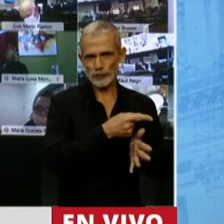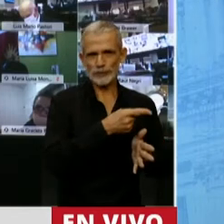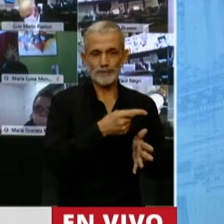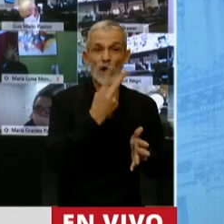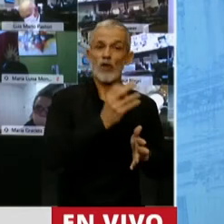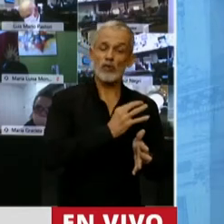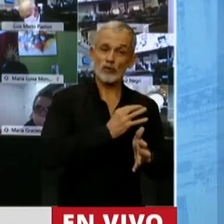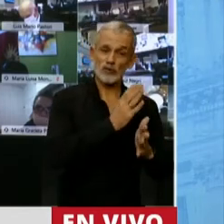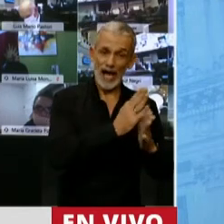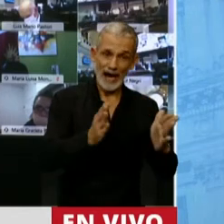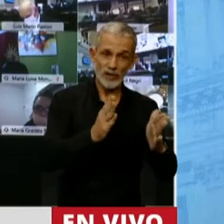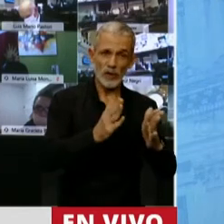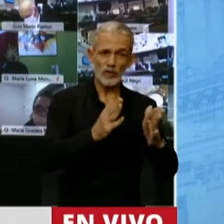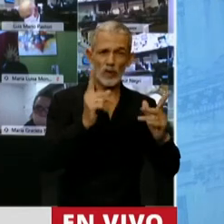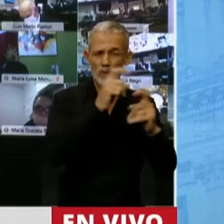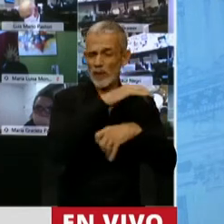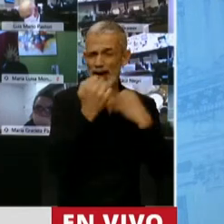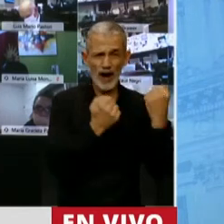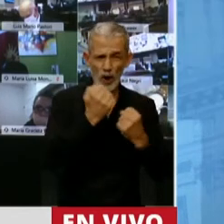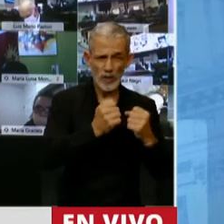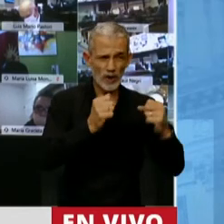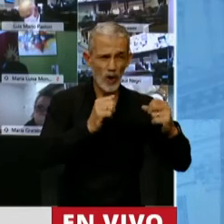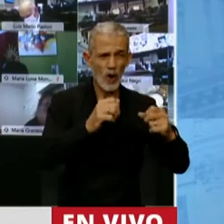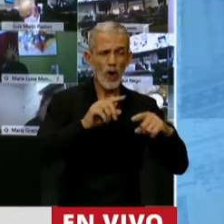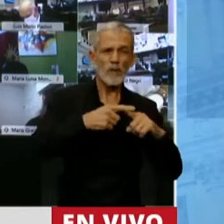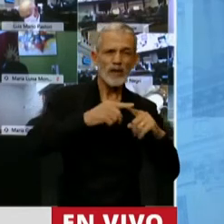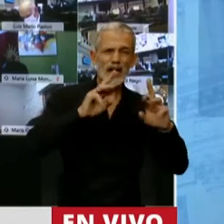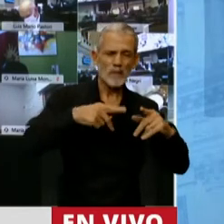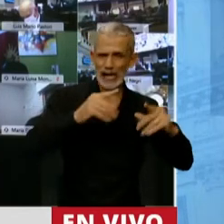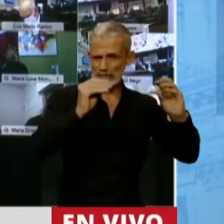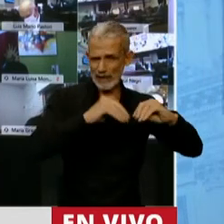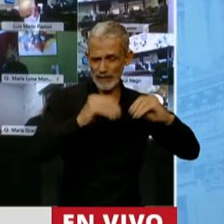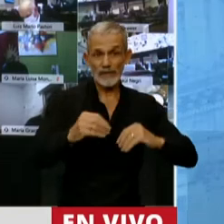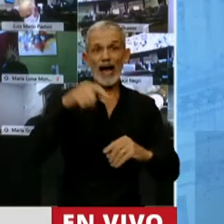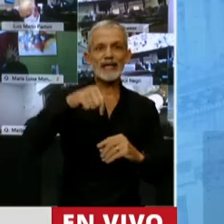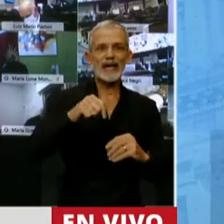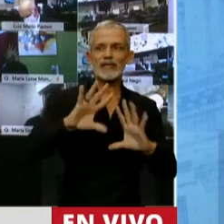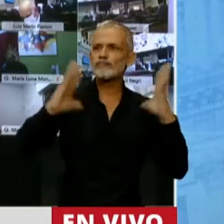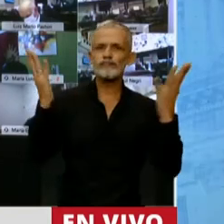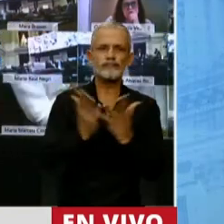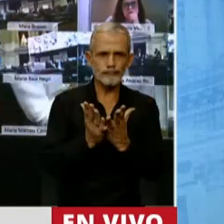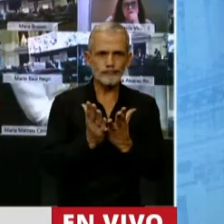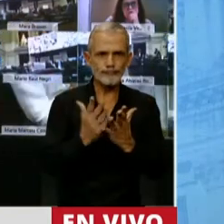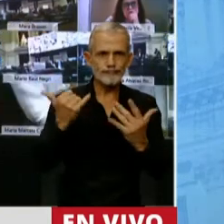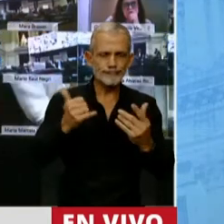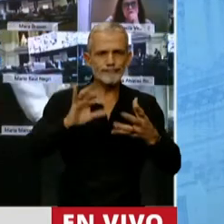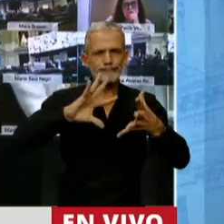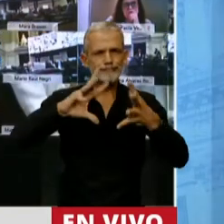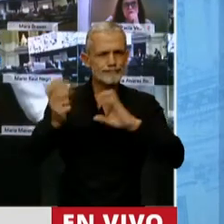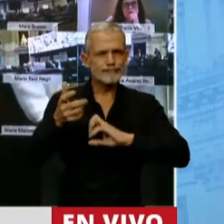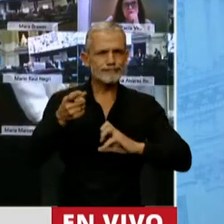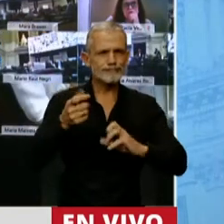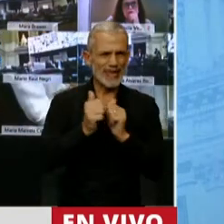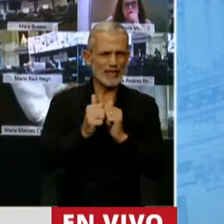Dos años de crisis económica producto de las políticas y este año con un contexto global, de una crisis global también de